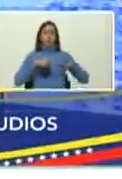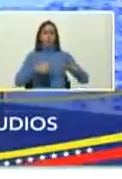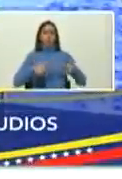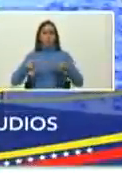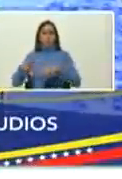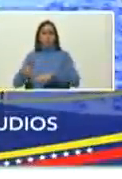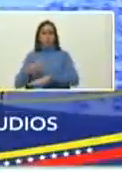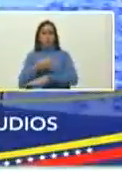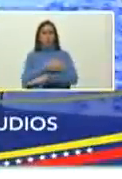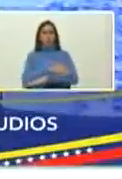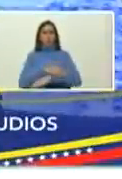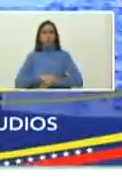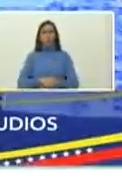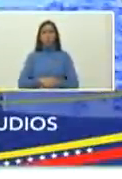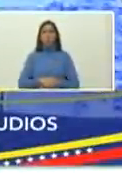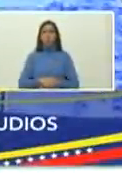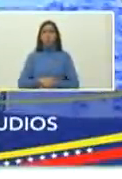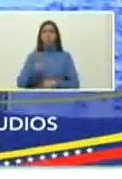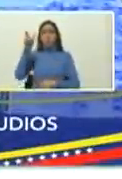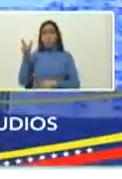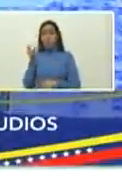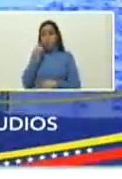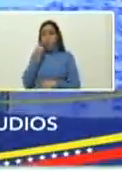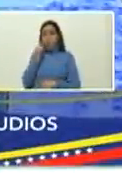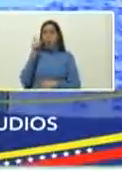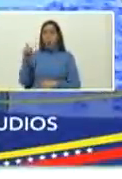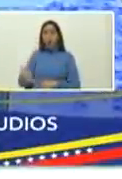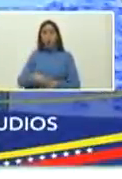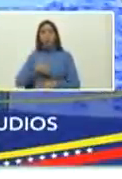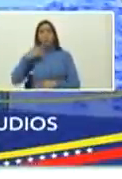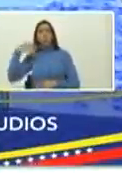premio Romulo Gallego el país del diablo dice aquí